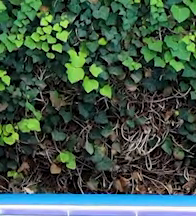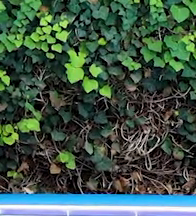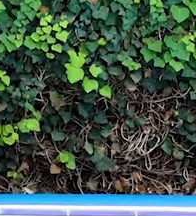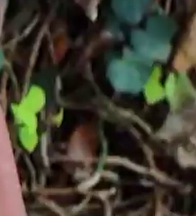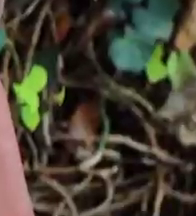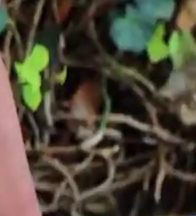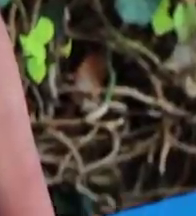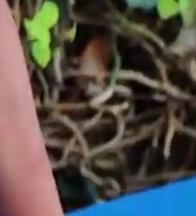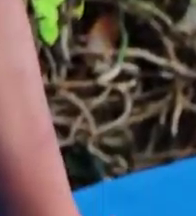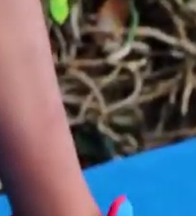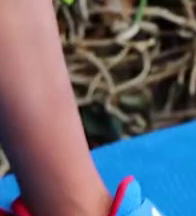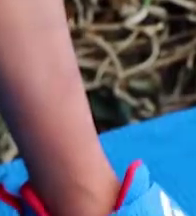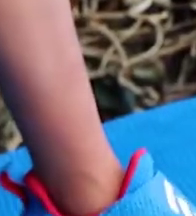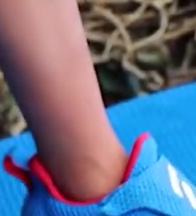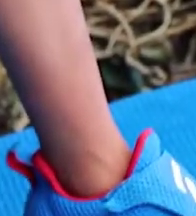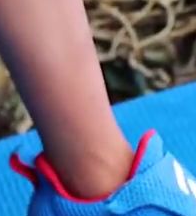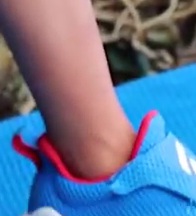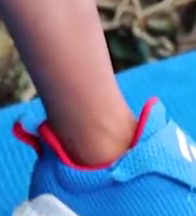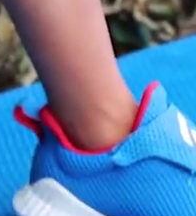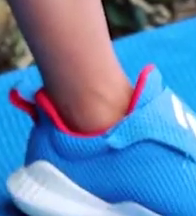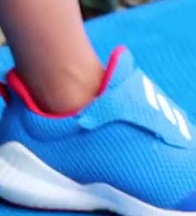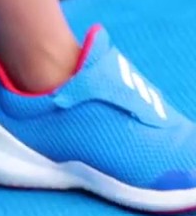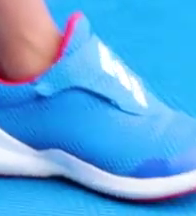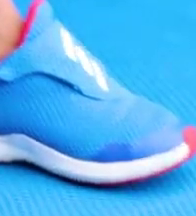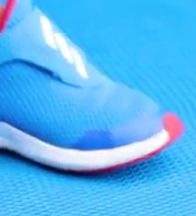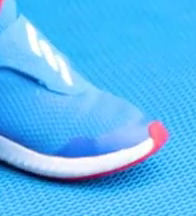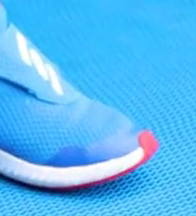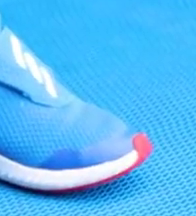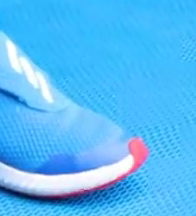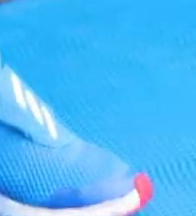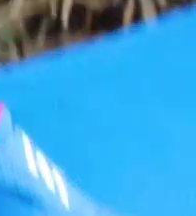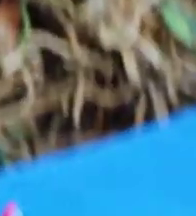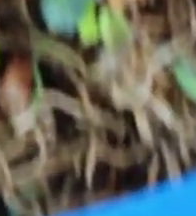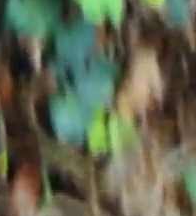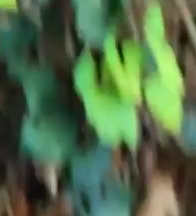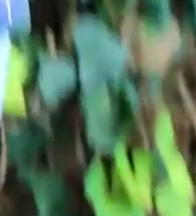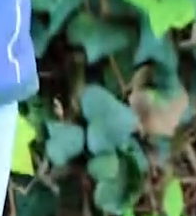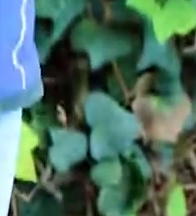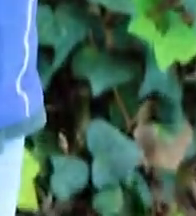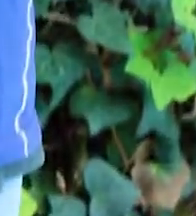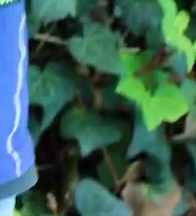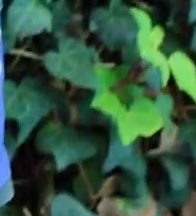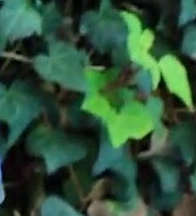Tres más. Estira bien los brazos.